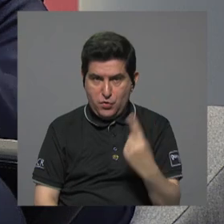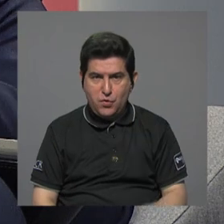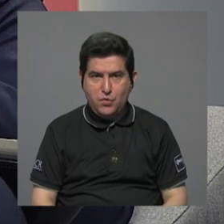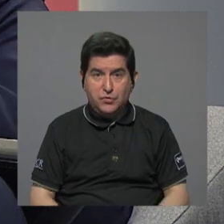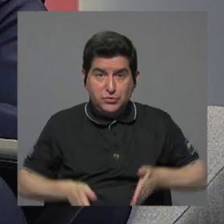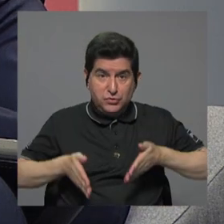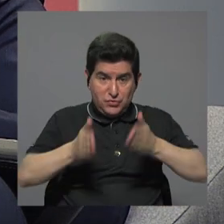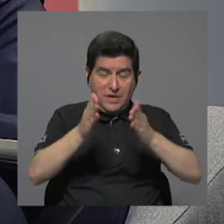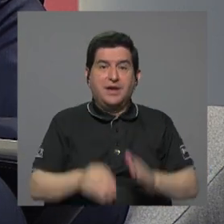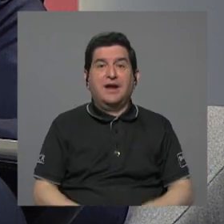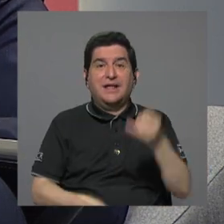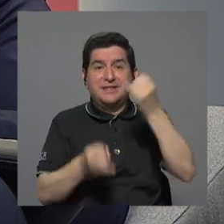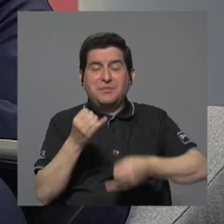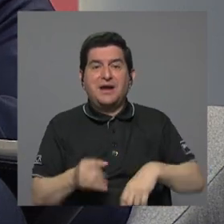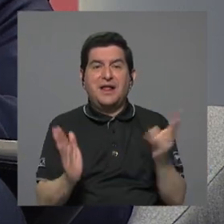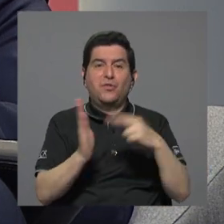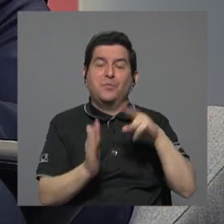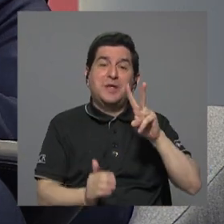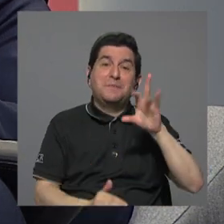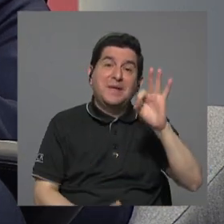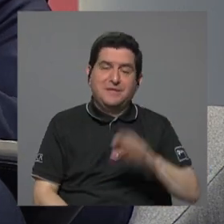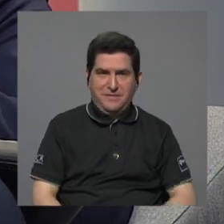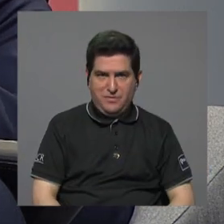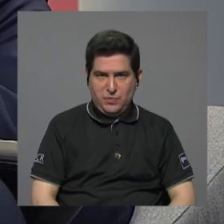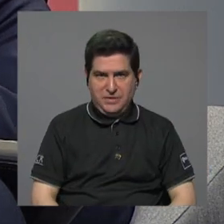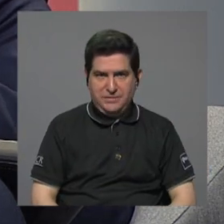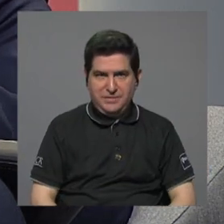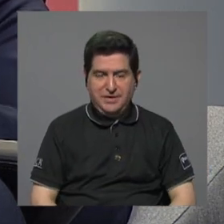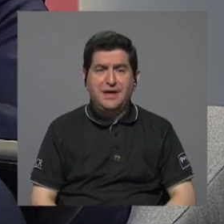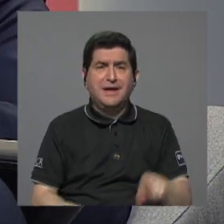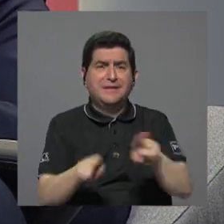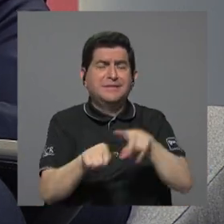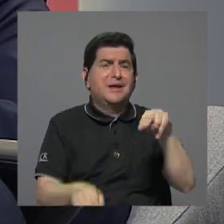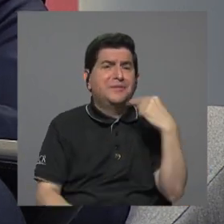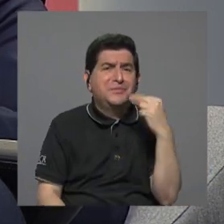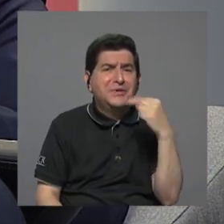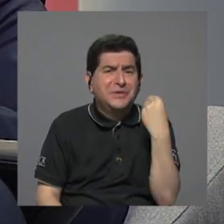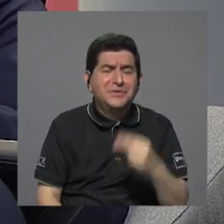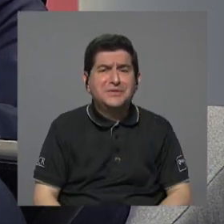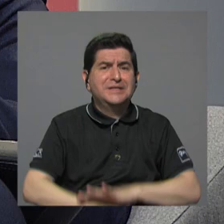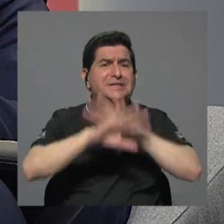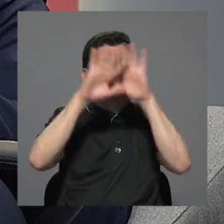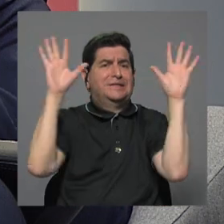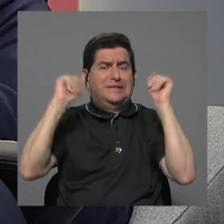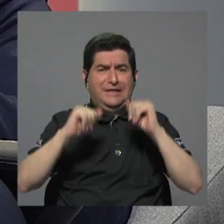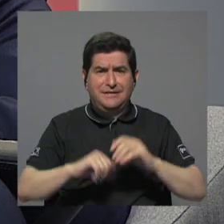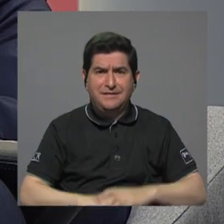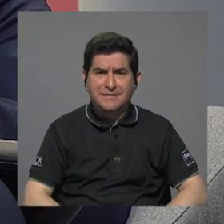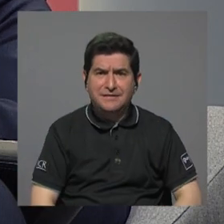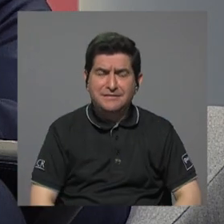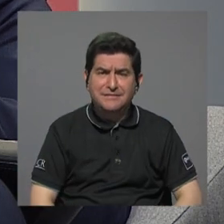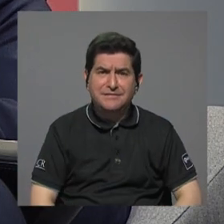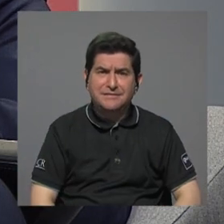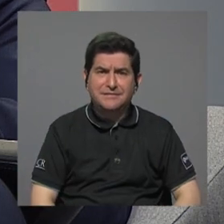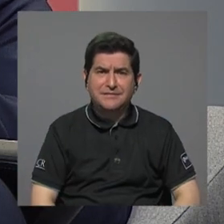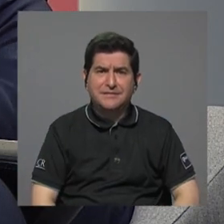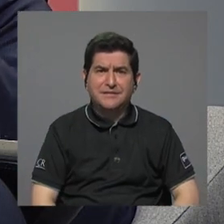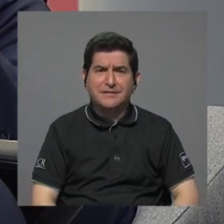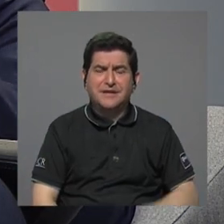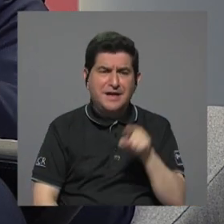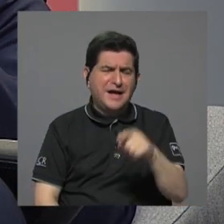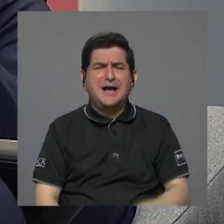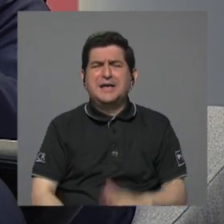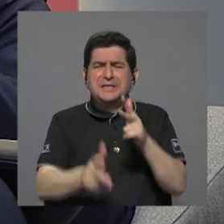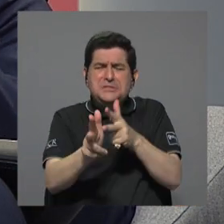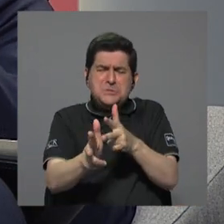condenada a terminar en el 2029, sino que hay noticias, claras noticias de que se está causando una gran